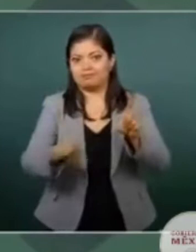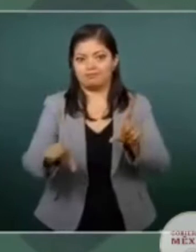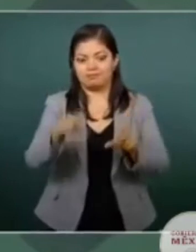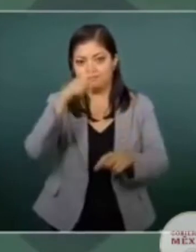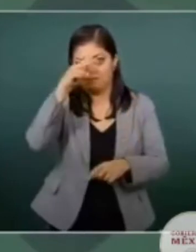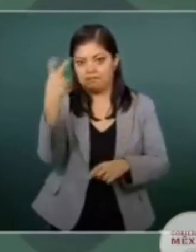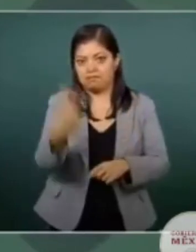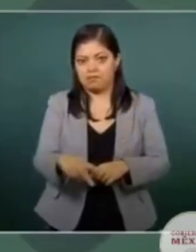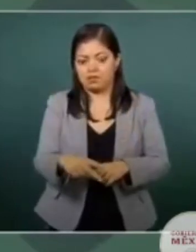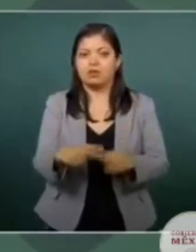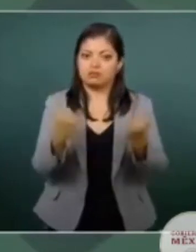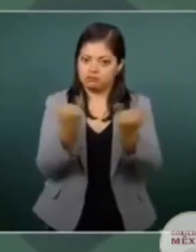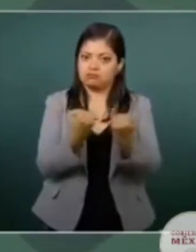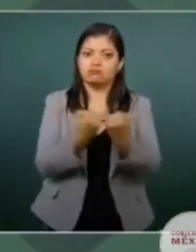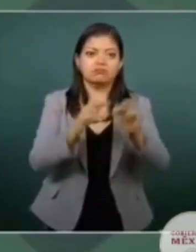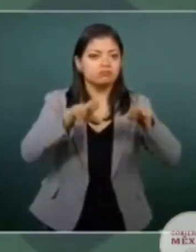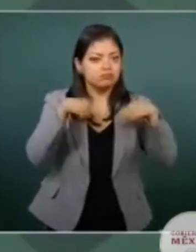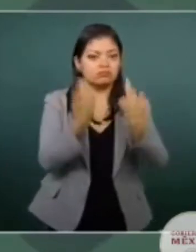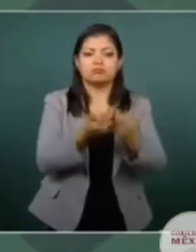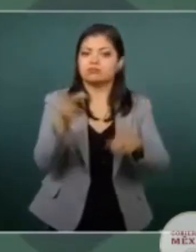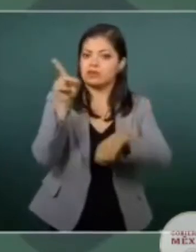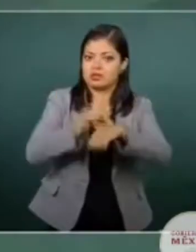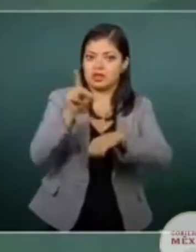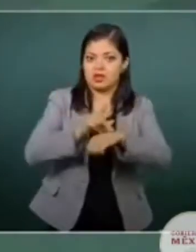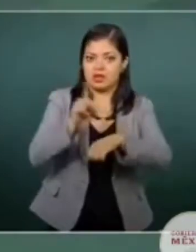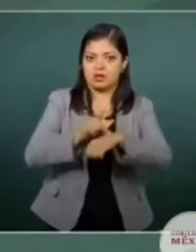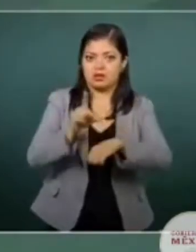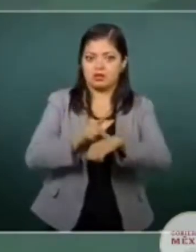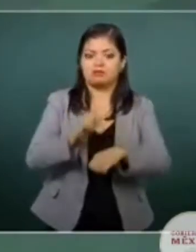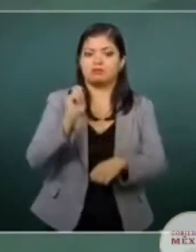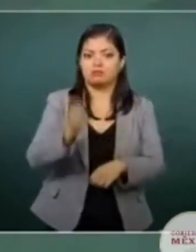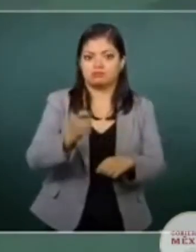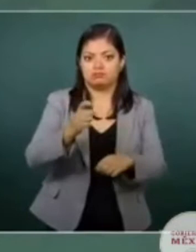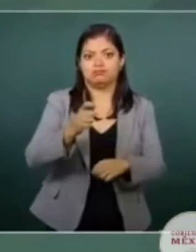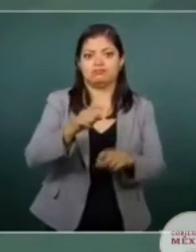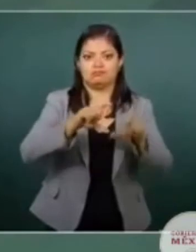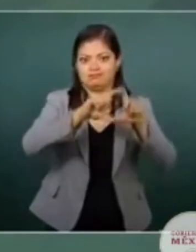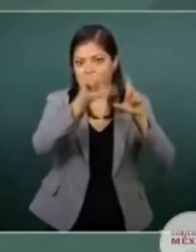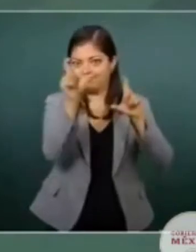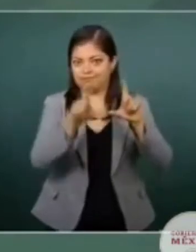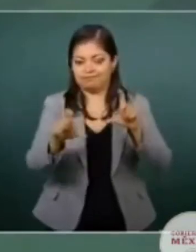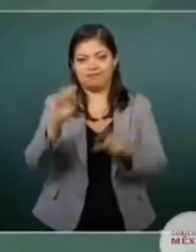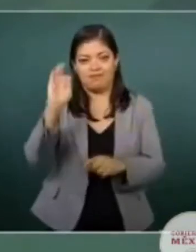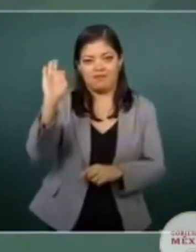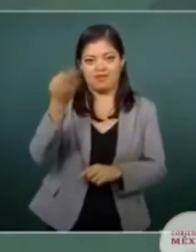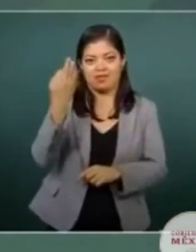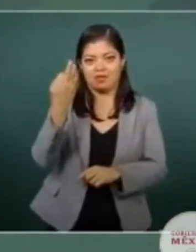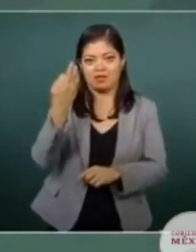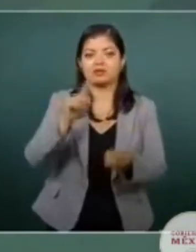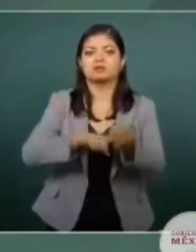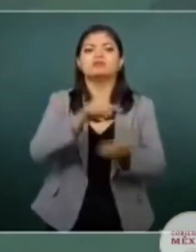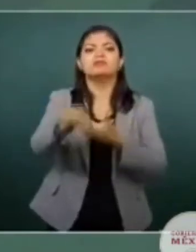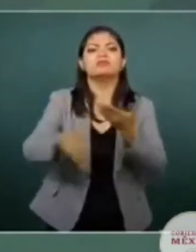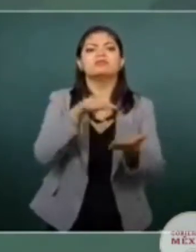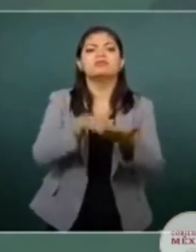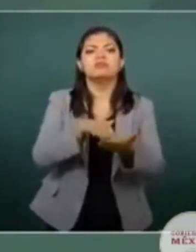de reunirnos diario a nivel federal, desde el Palacio Nacional